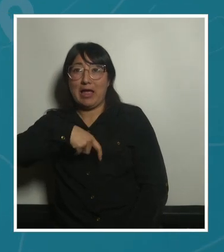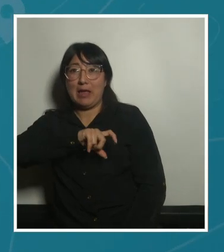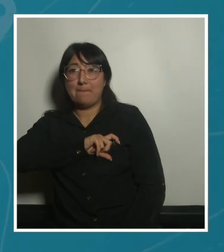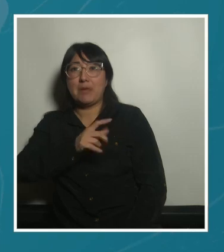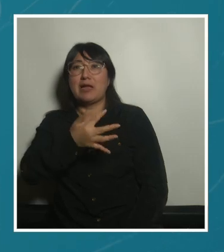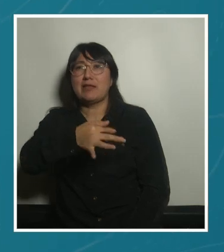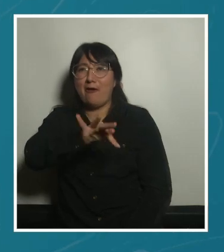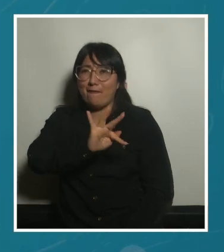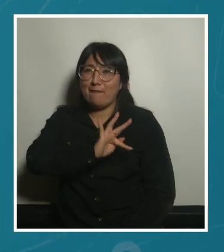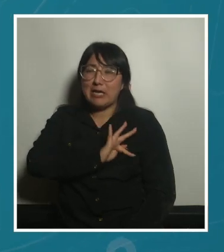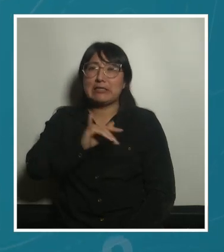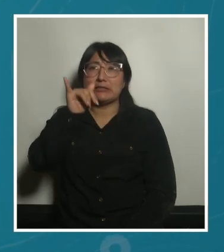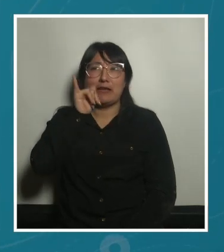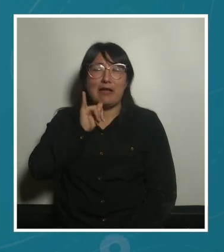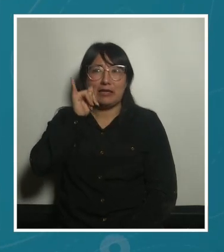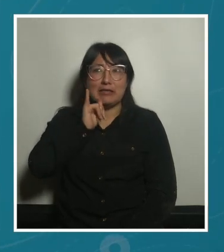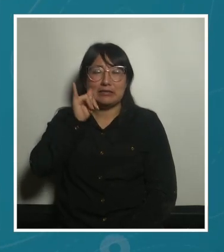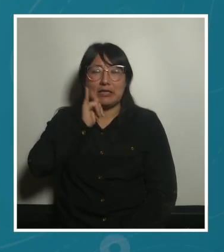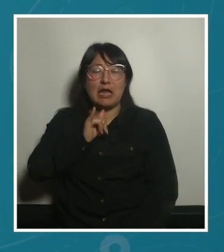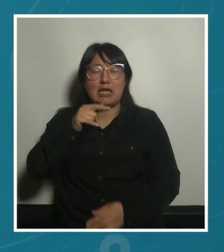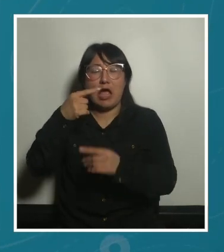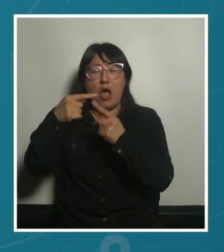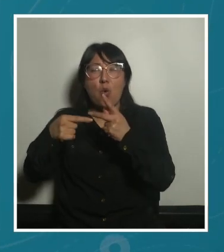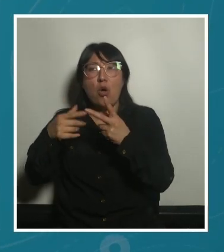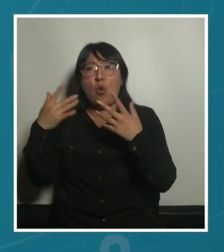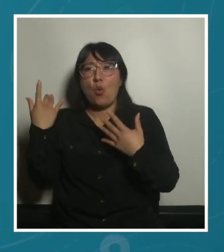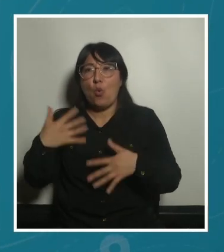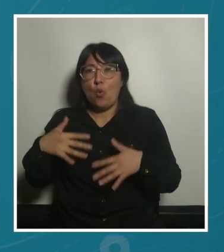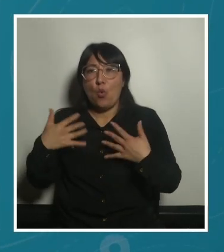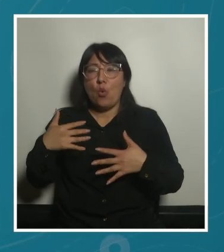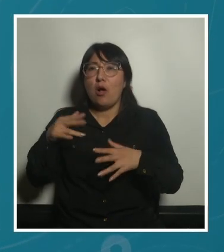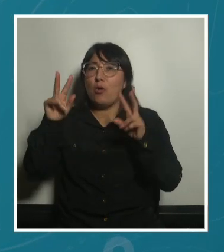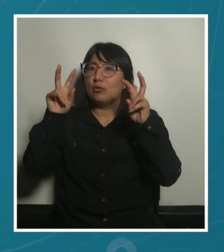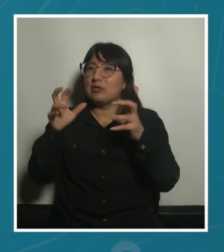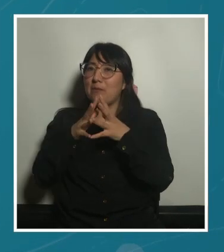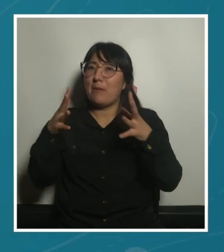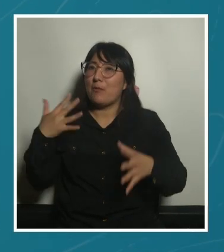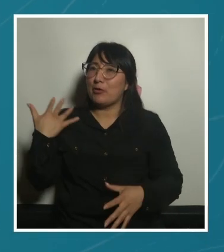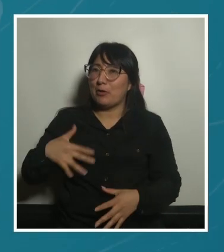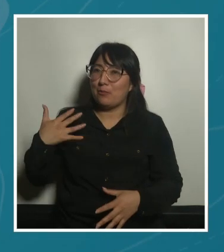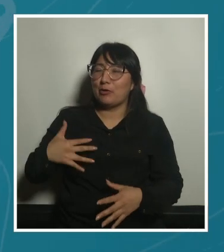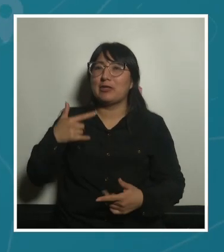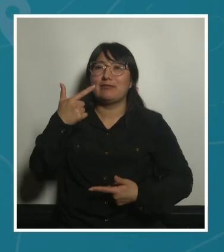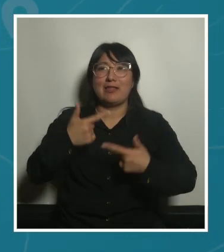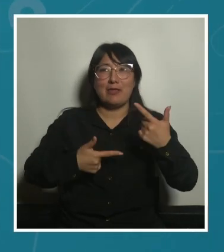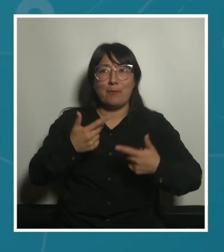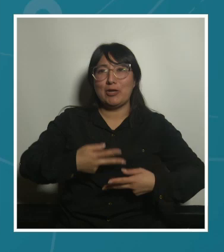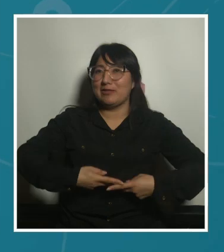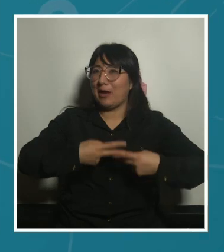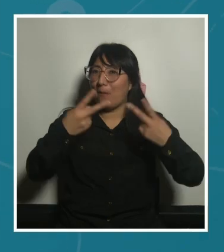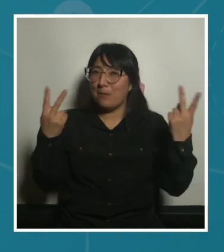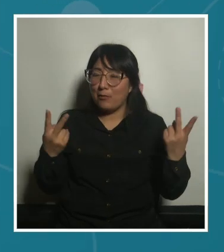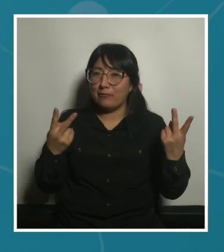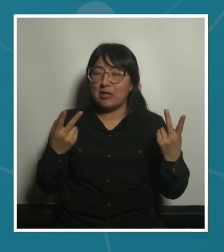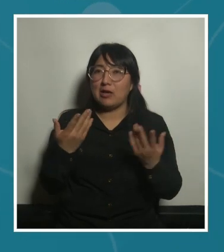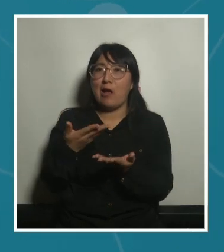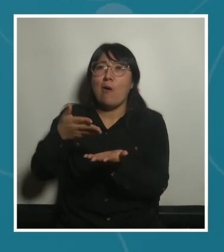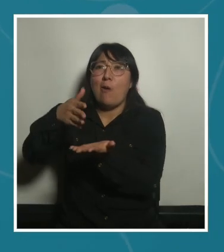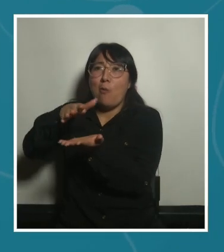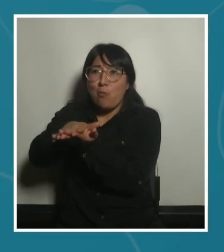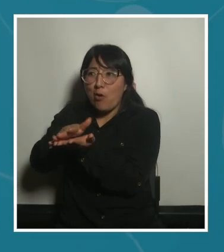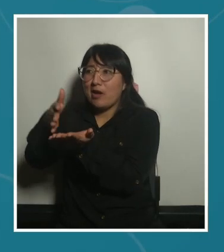Francia en Italia en Grecia es un tema importantísimo de política pública las muertes